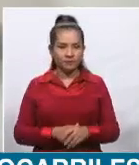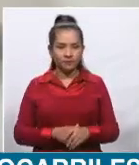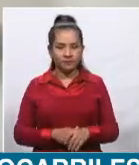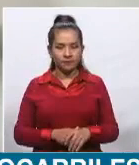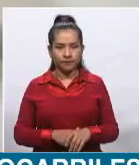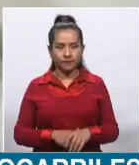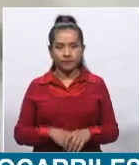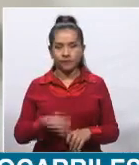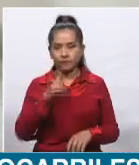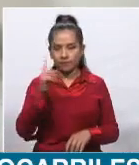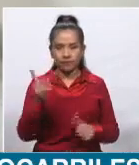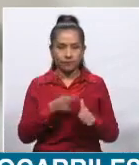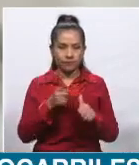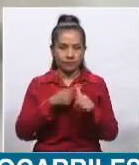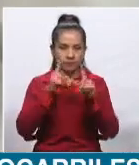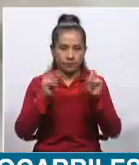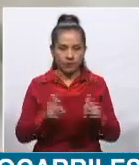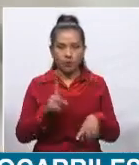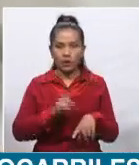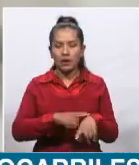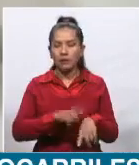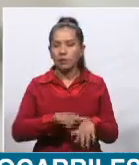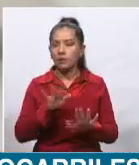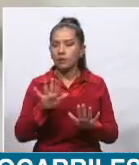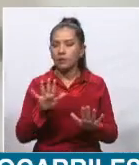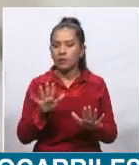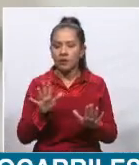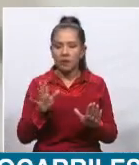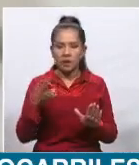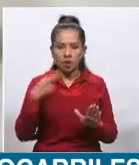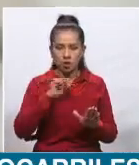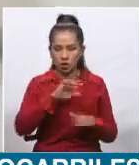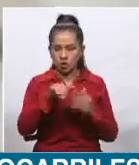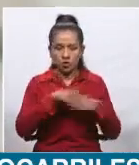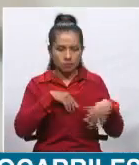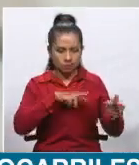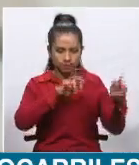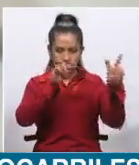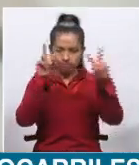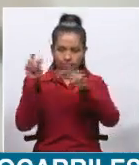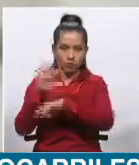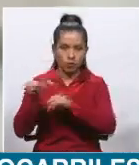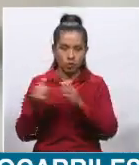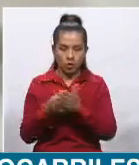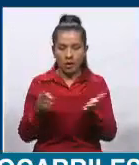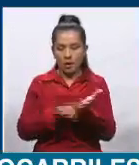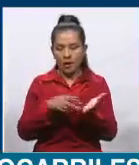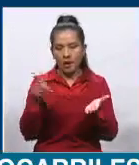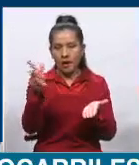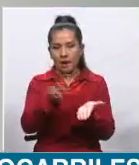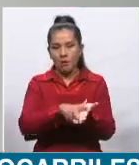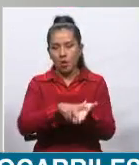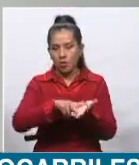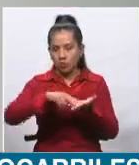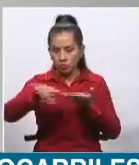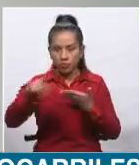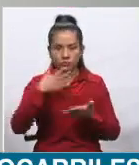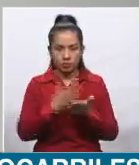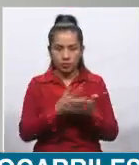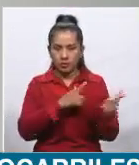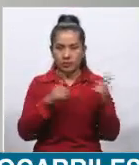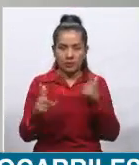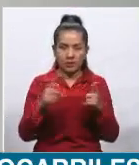La primera pregunta es el tiempo. Nosotros vamos a tener estos estudios ya consolidados, aprobados en todo caso y listos para